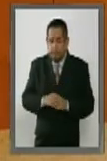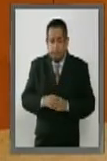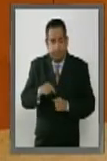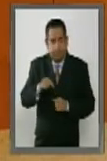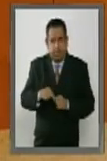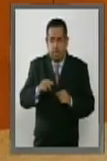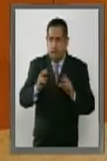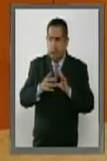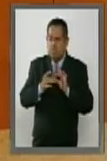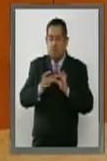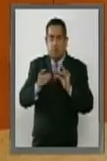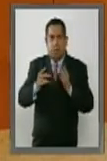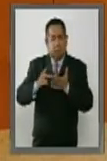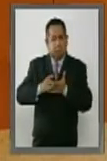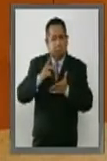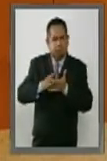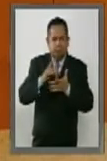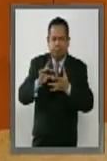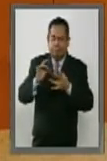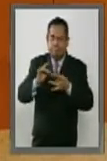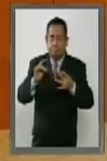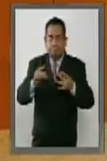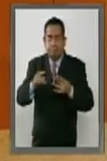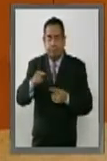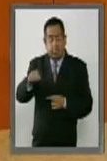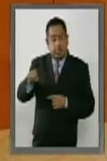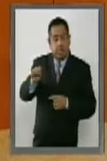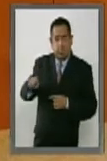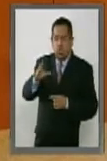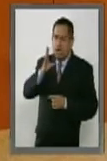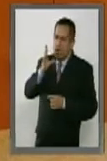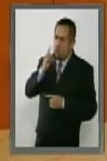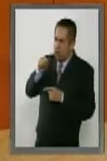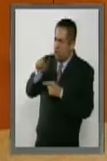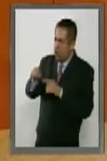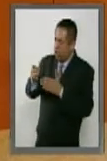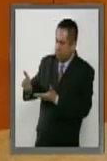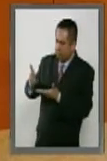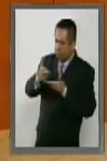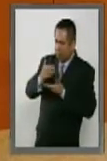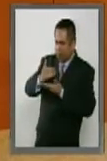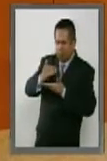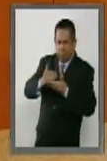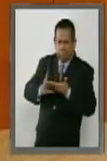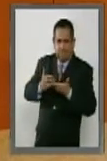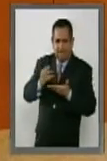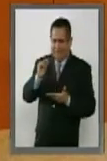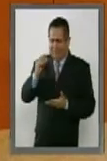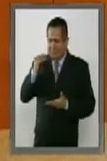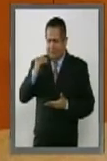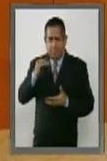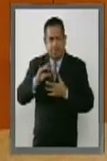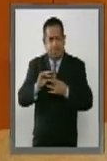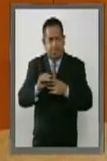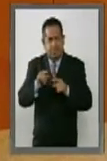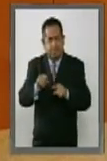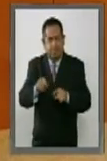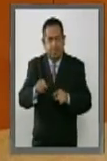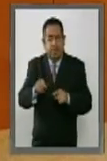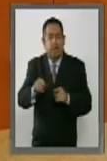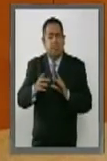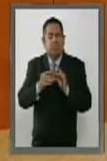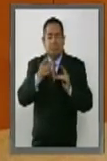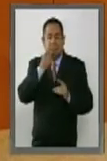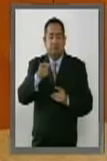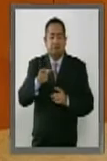tema se ha tocado varias veces. Incluso en la Cámara de Diputados se presentaron reservas durante este proceso y se